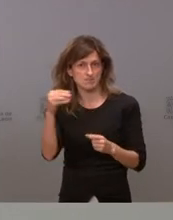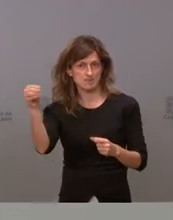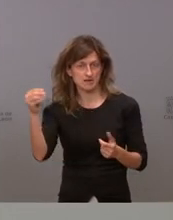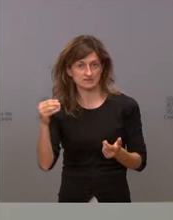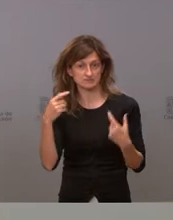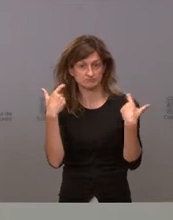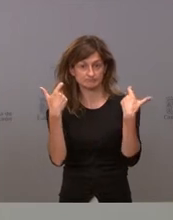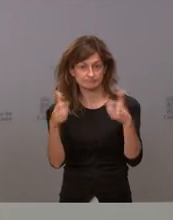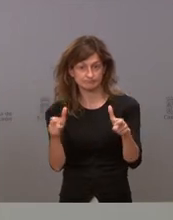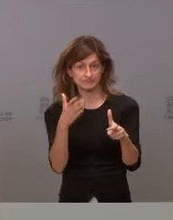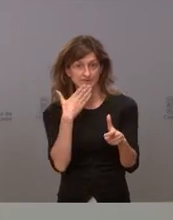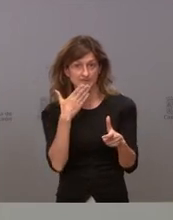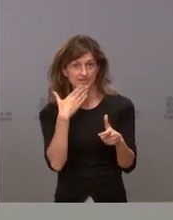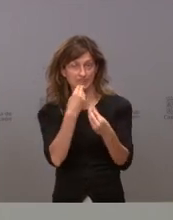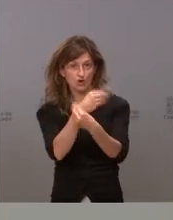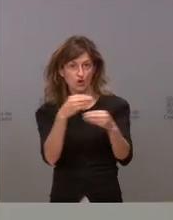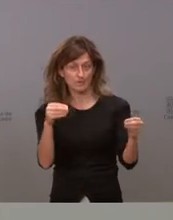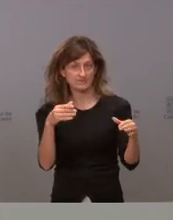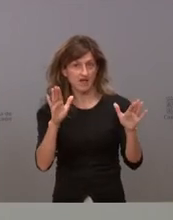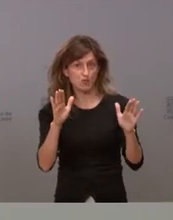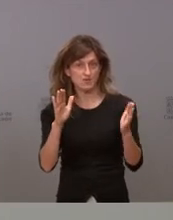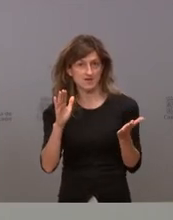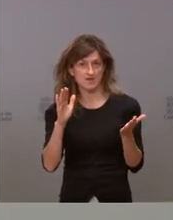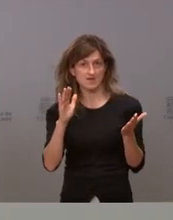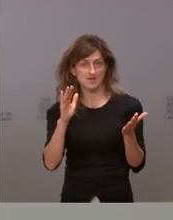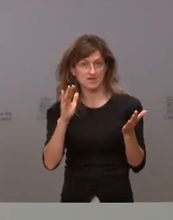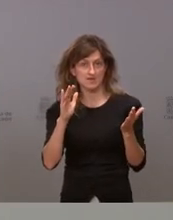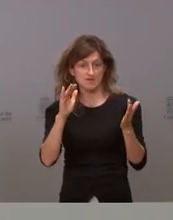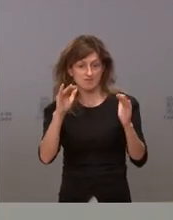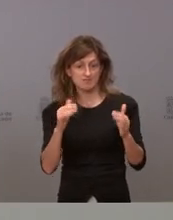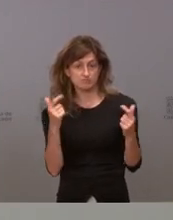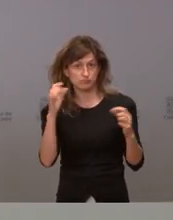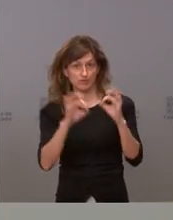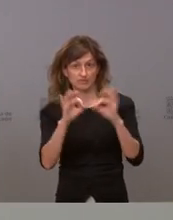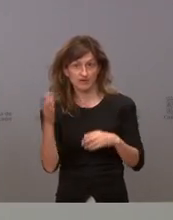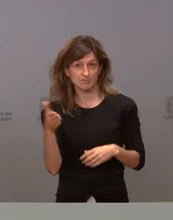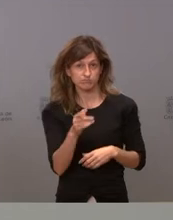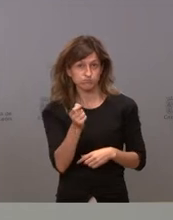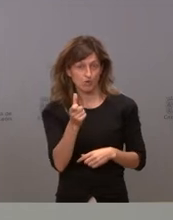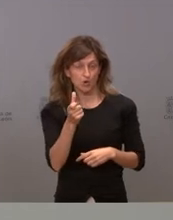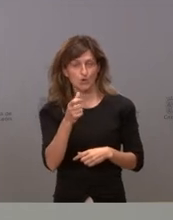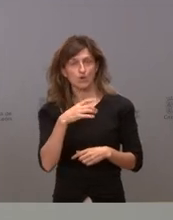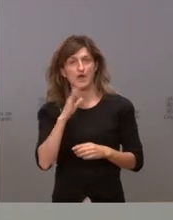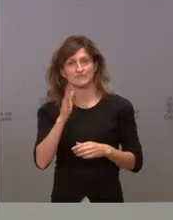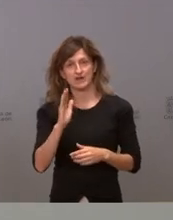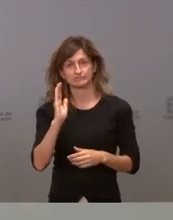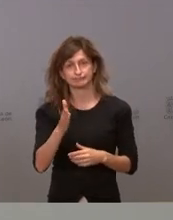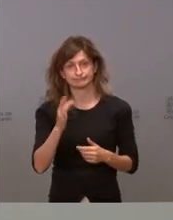segmento de edad que por muy baja por muy baja que sea la letalidad va a tener un coste en